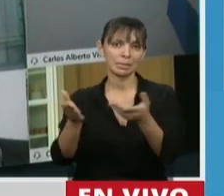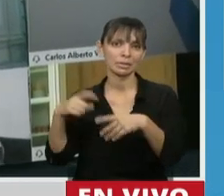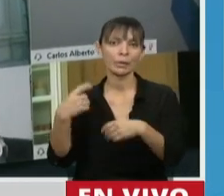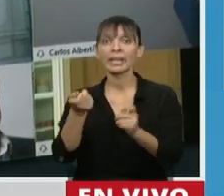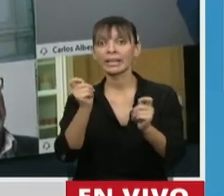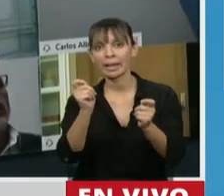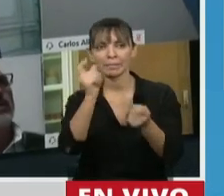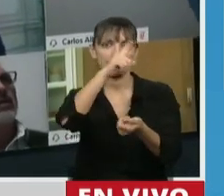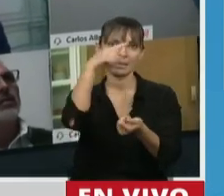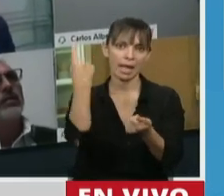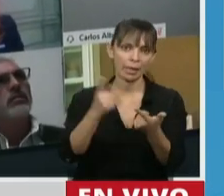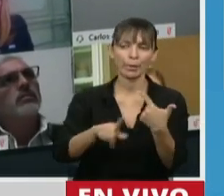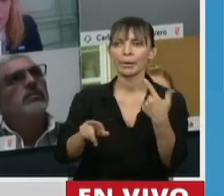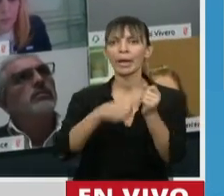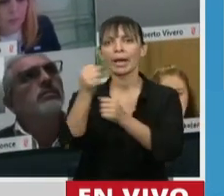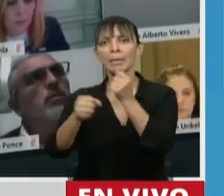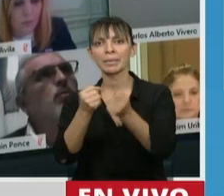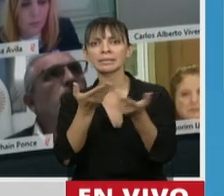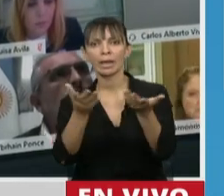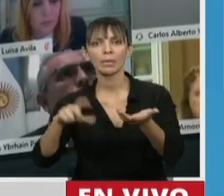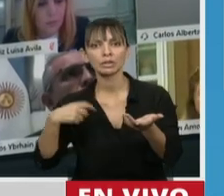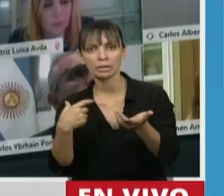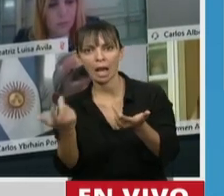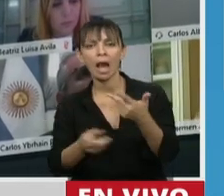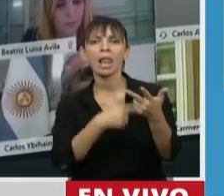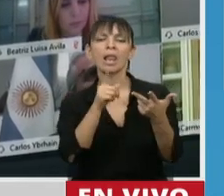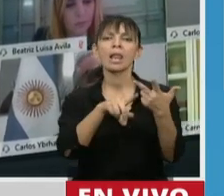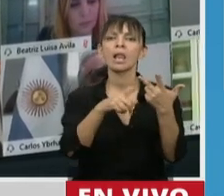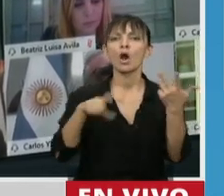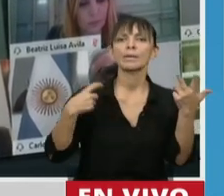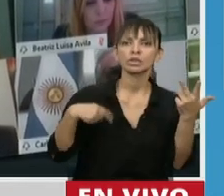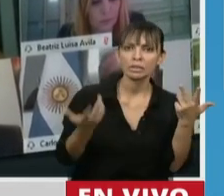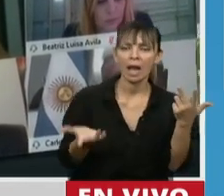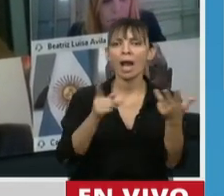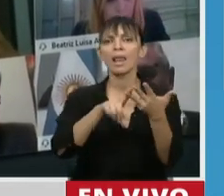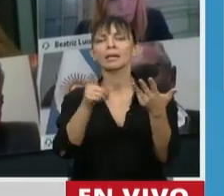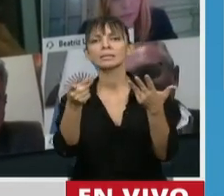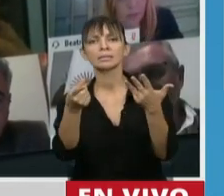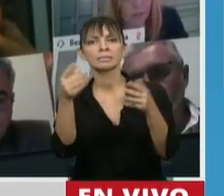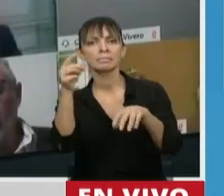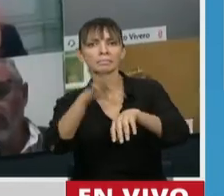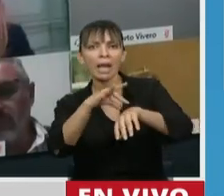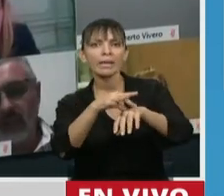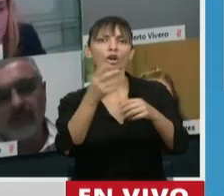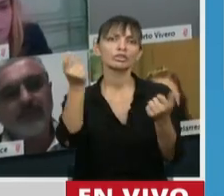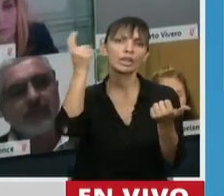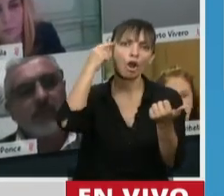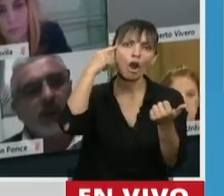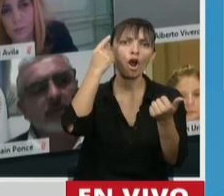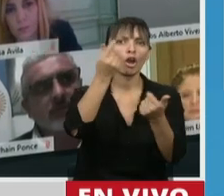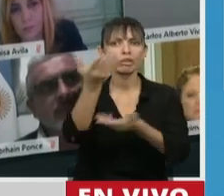el Estado, las empresas de medicina prepaga, las obras sociales, los médicos, los psicólogos, es decir,